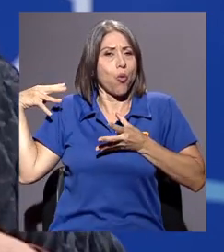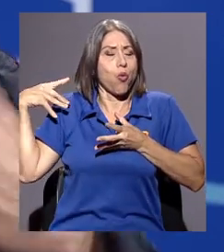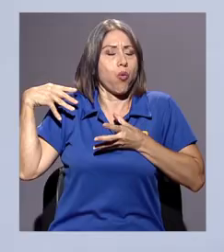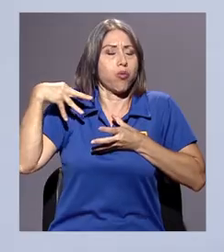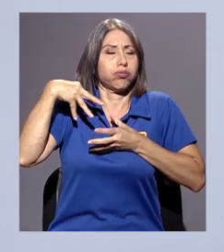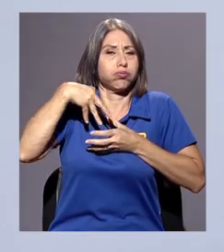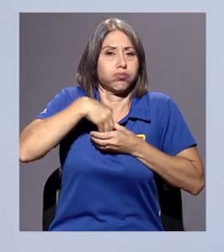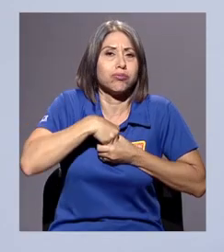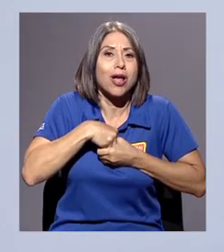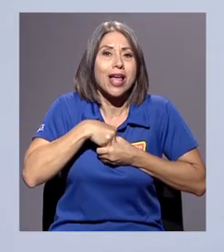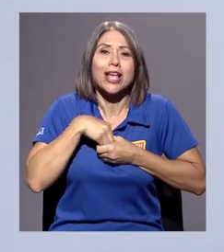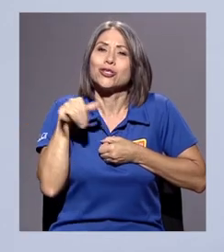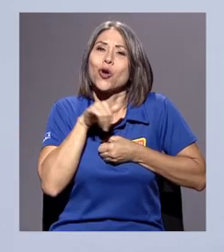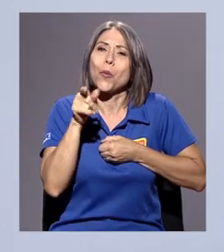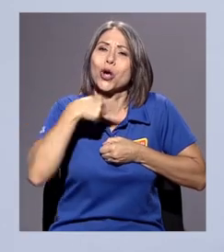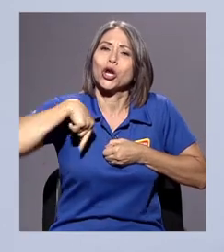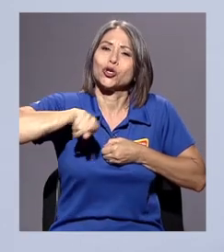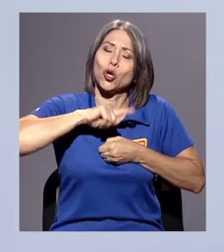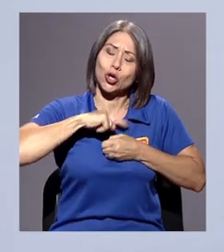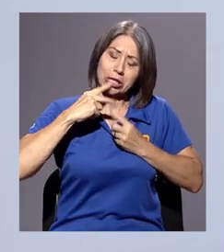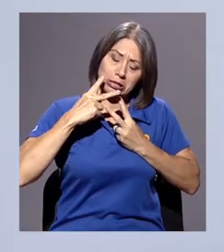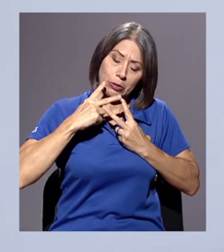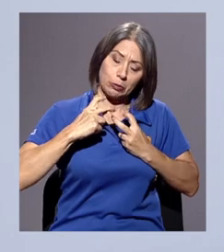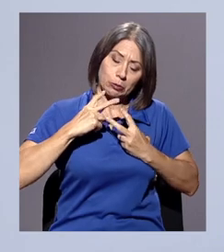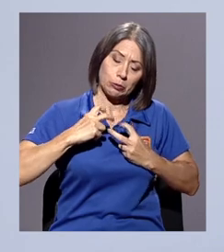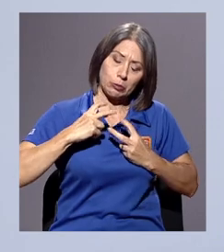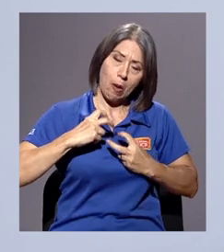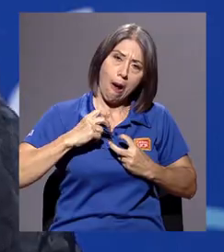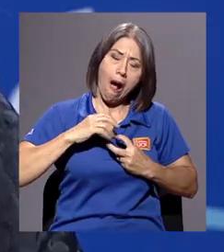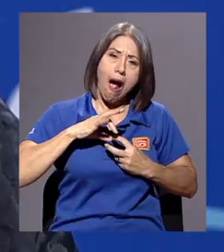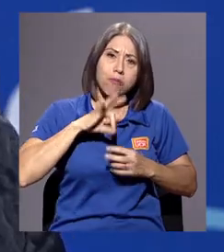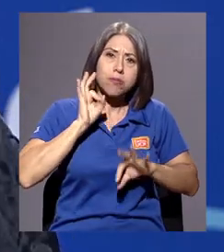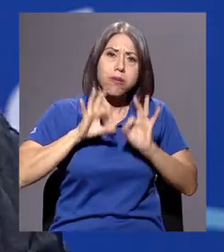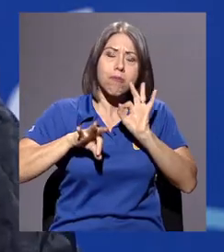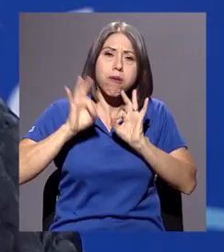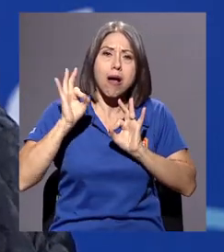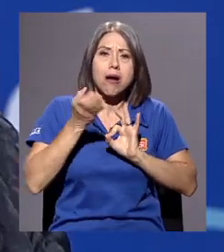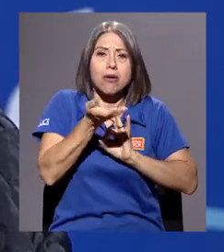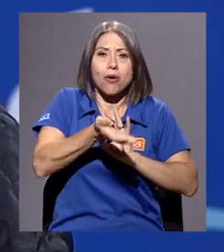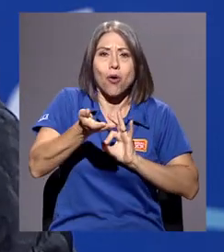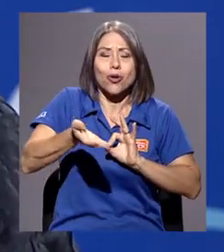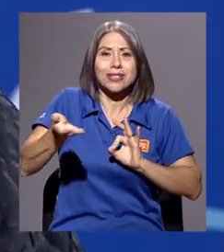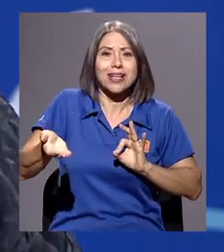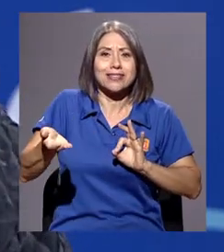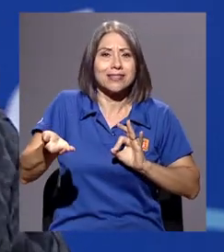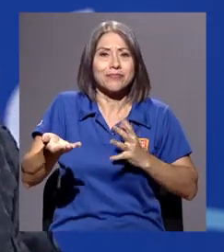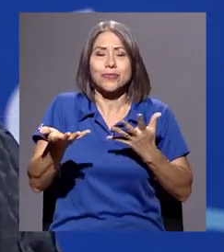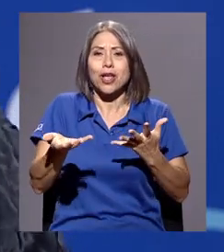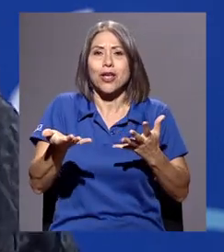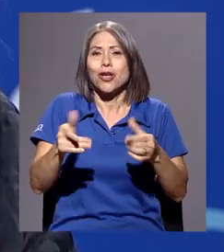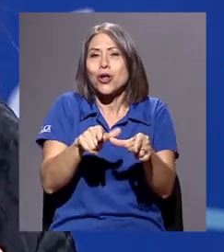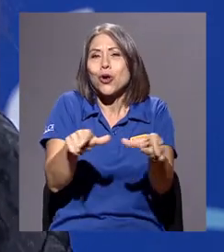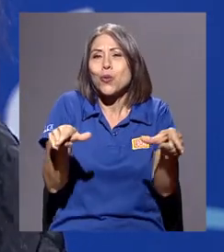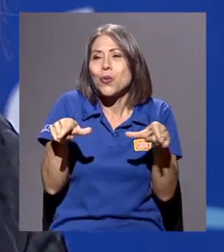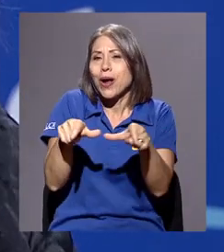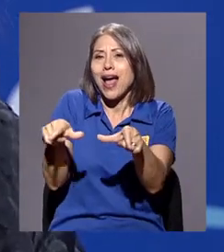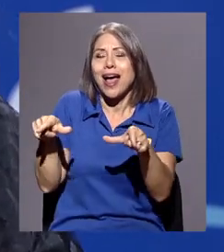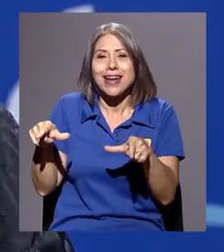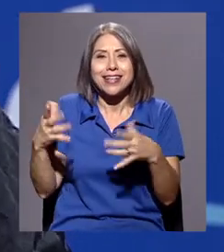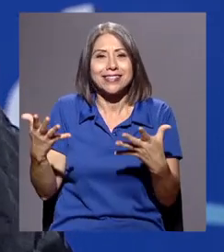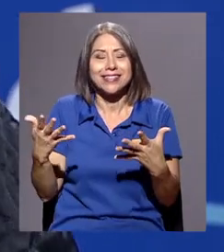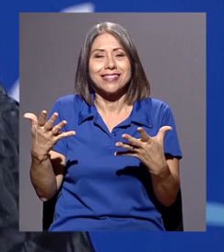una... hacernos un estudio de nosotras mismas y encontrar todas esas cosas que... todos esos lugares